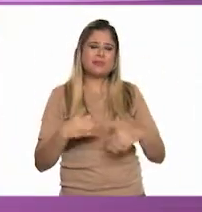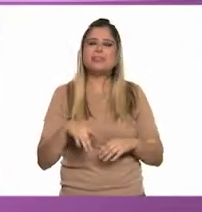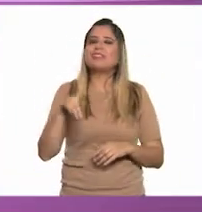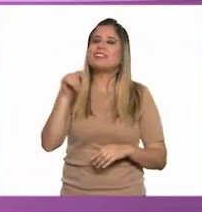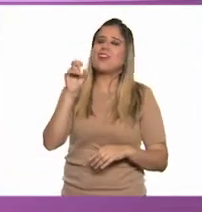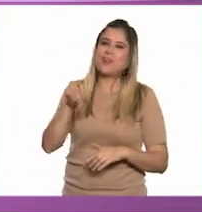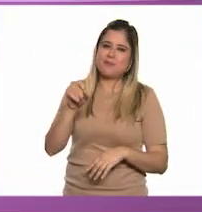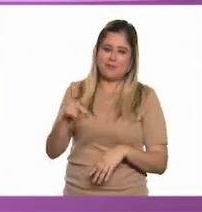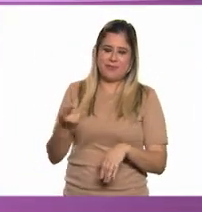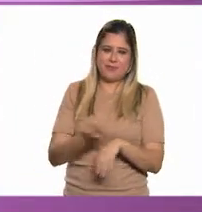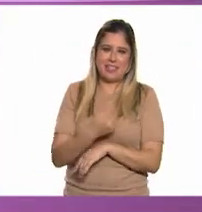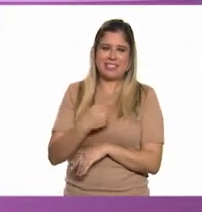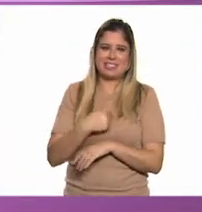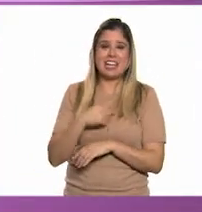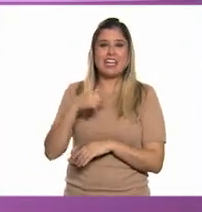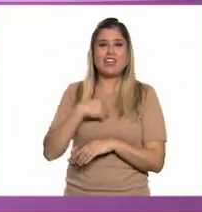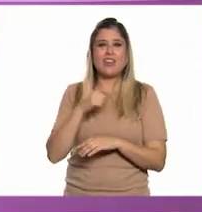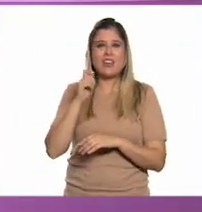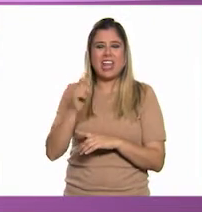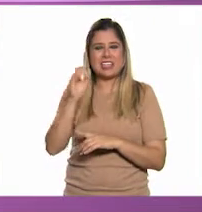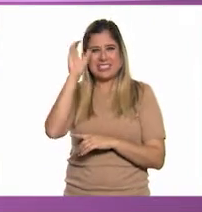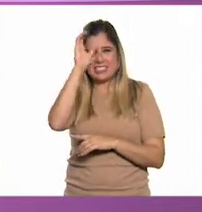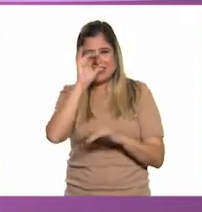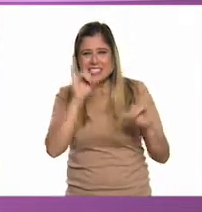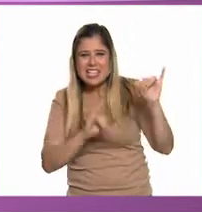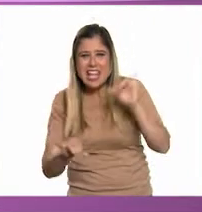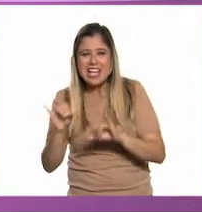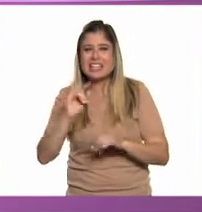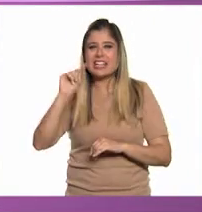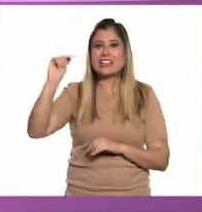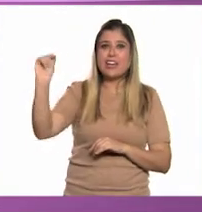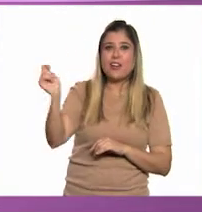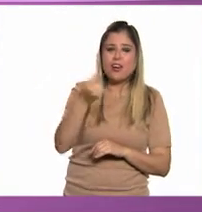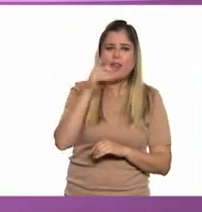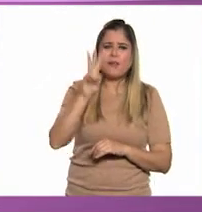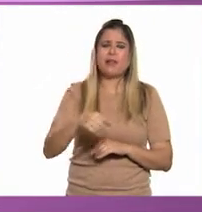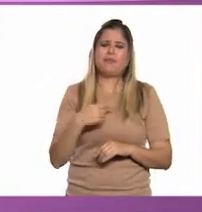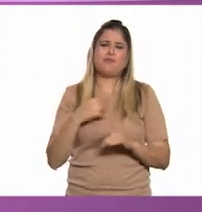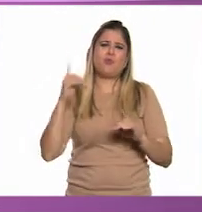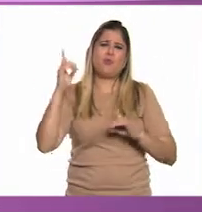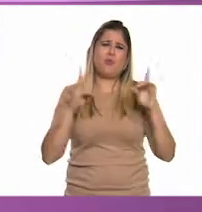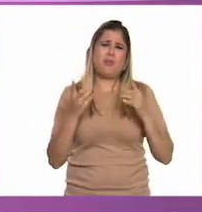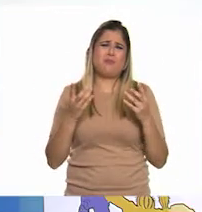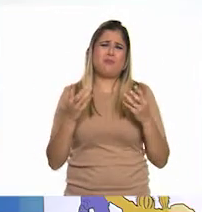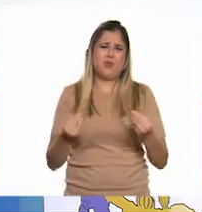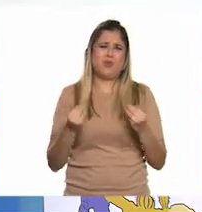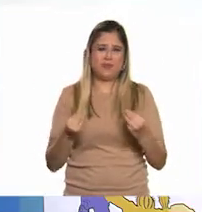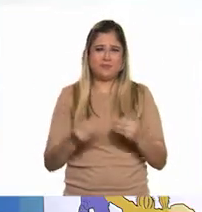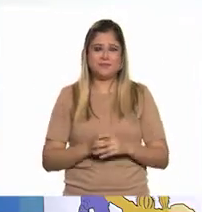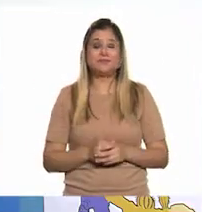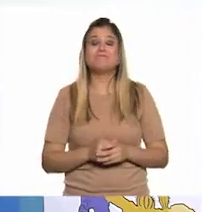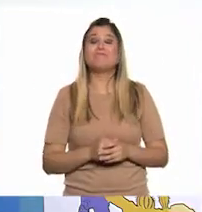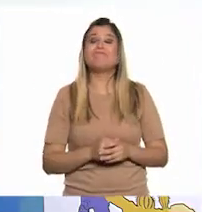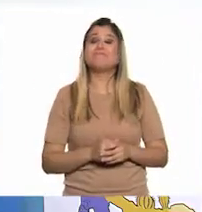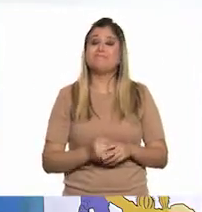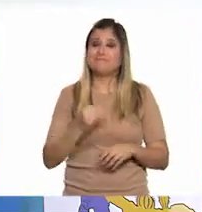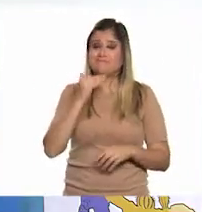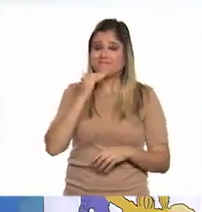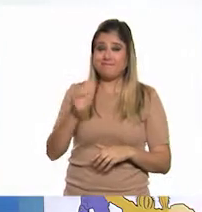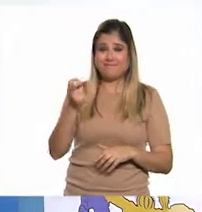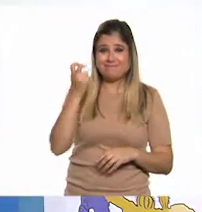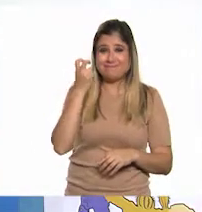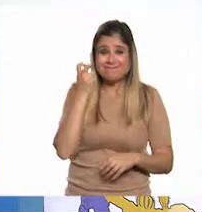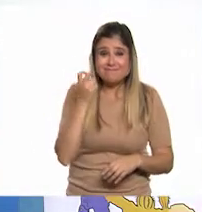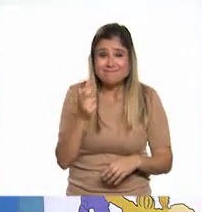pasa lo mismo. Cuando me acerco a un tema de ciencia o tecnología, me quedan muchísimas dudas más. Muy bien. Pero por eso, precisamente